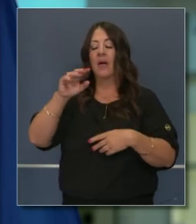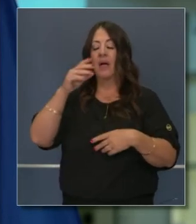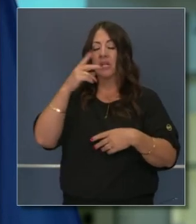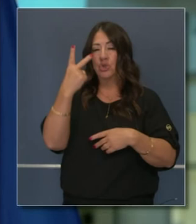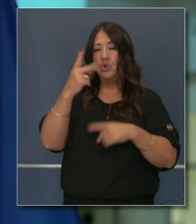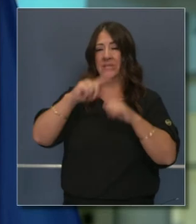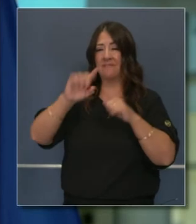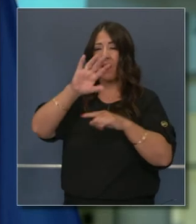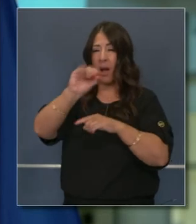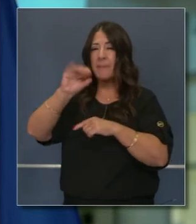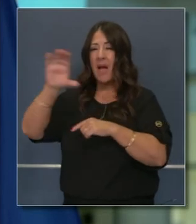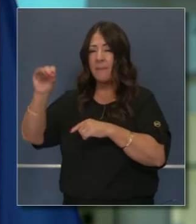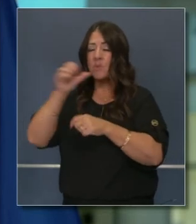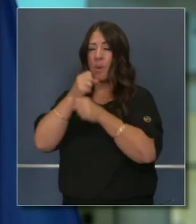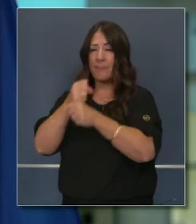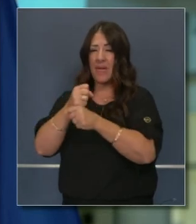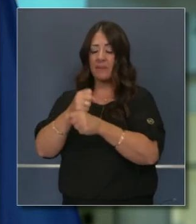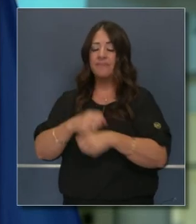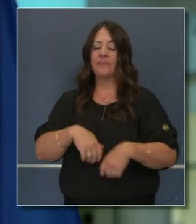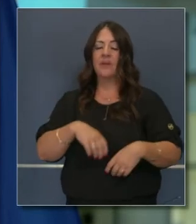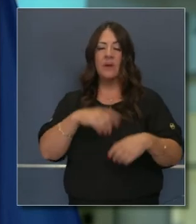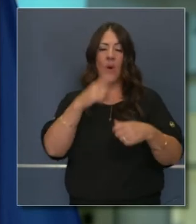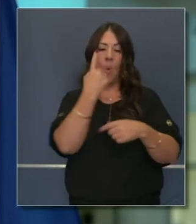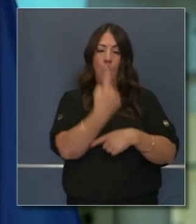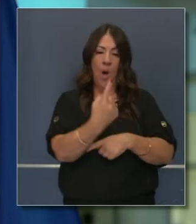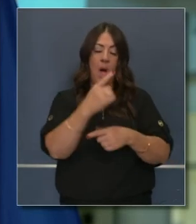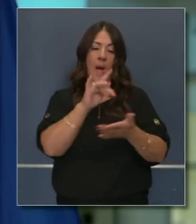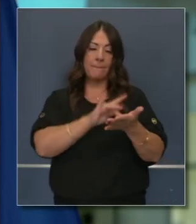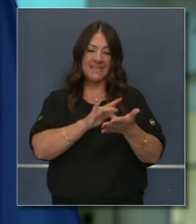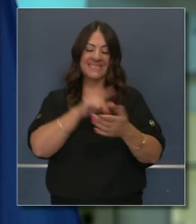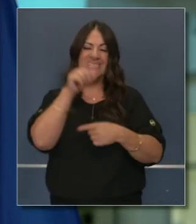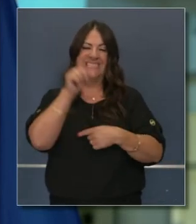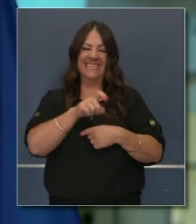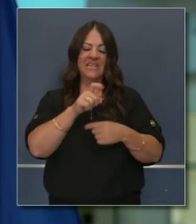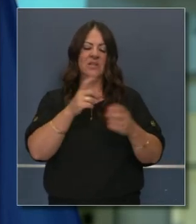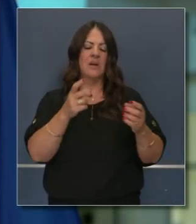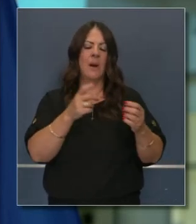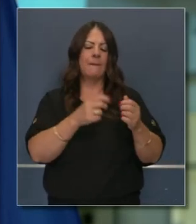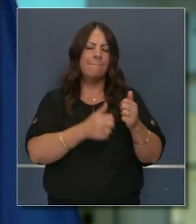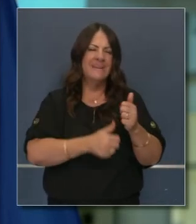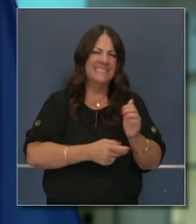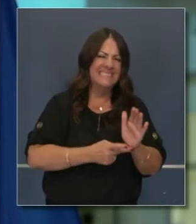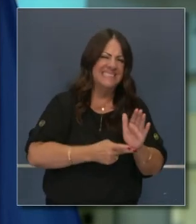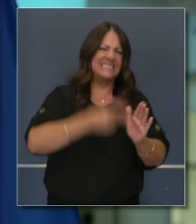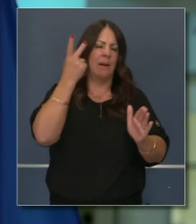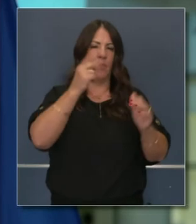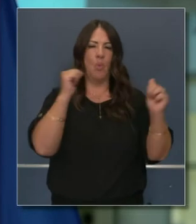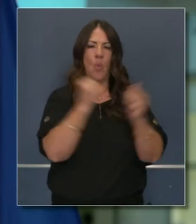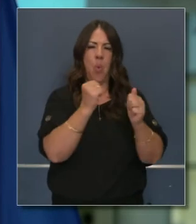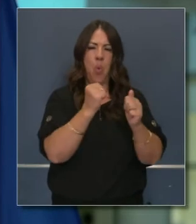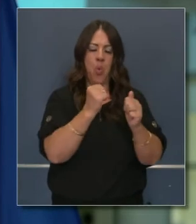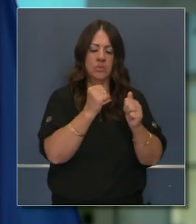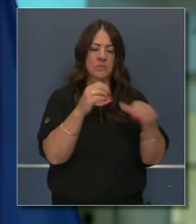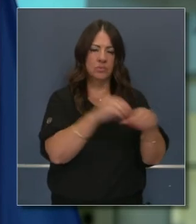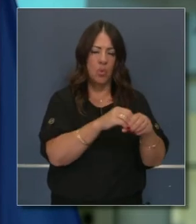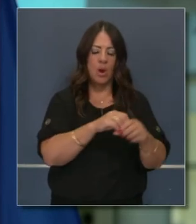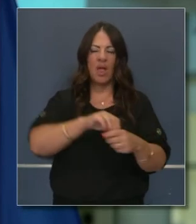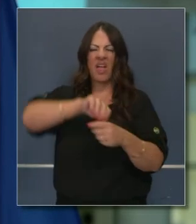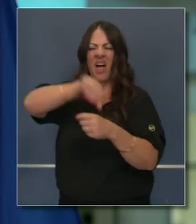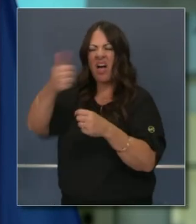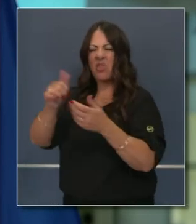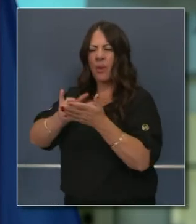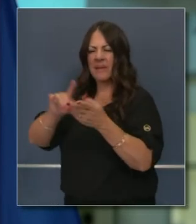de Pfizer y de Moderna, una requiere ultraenfriamiento, la otra solamente enfriamiento. Ambas